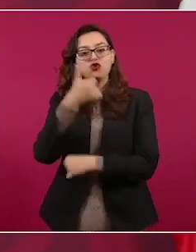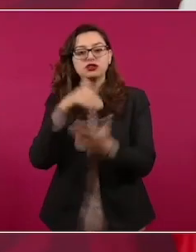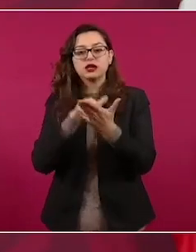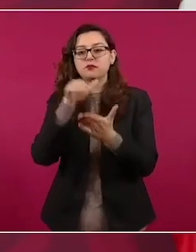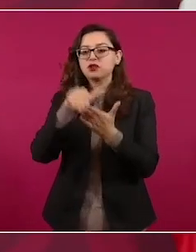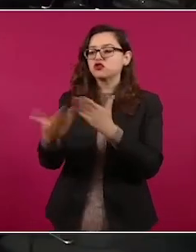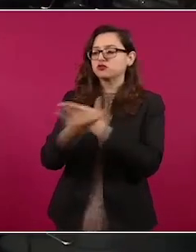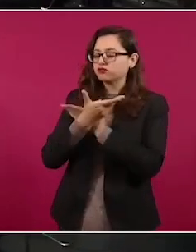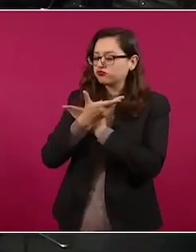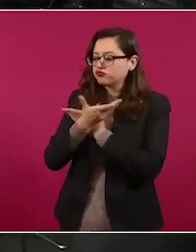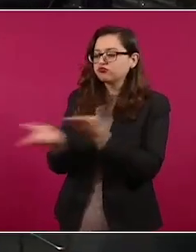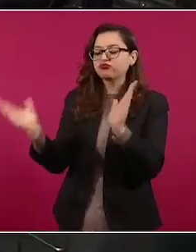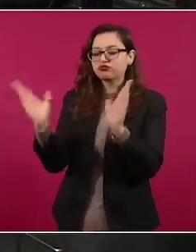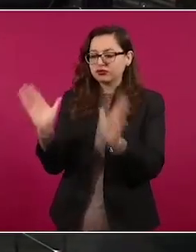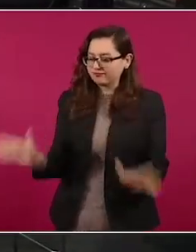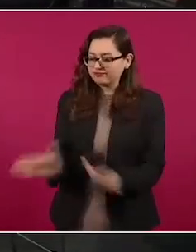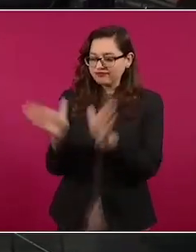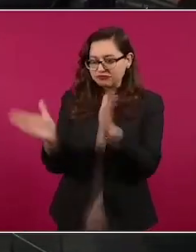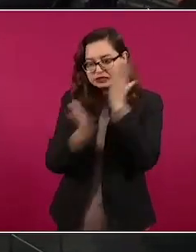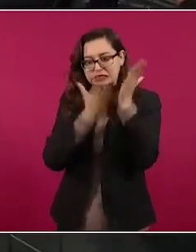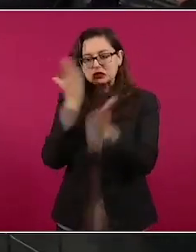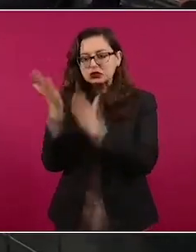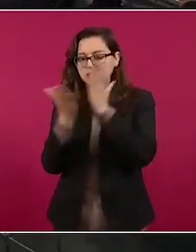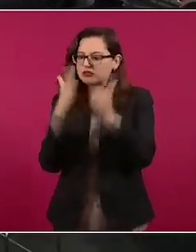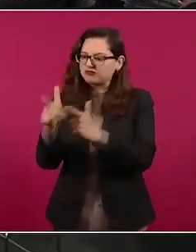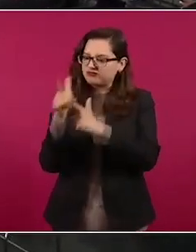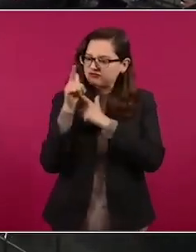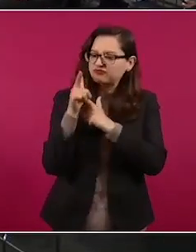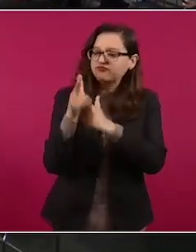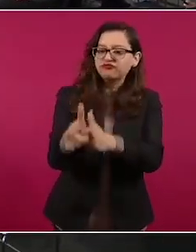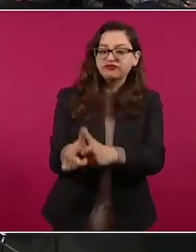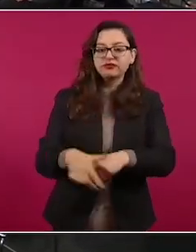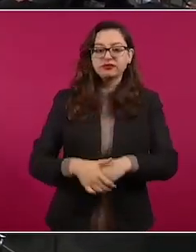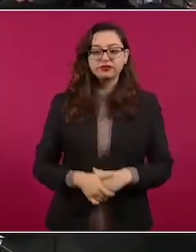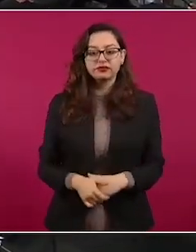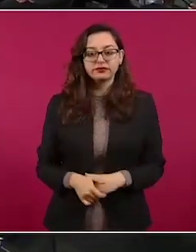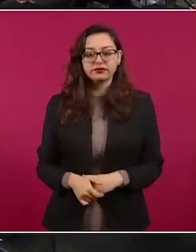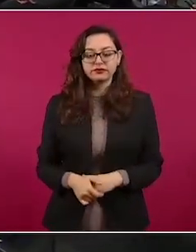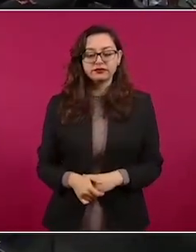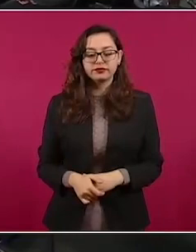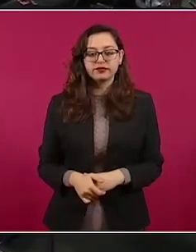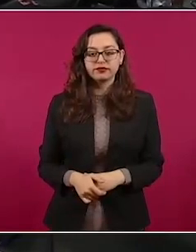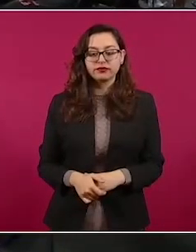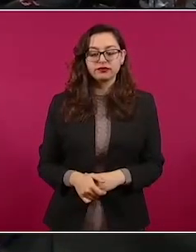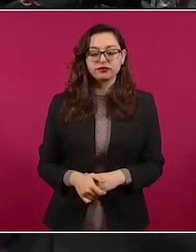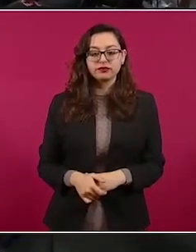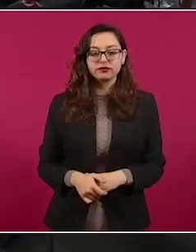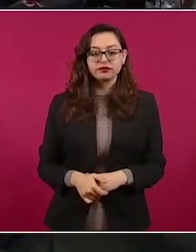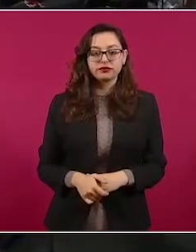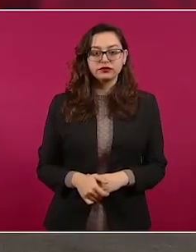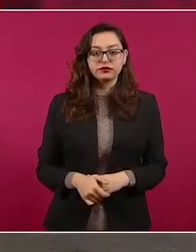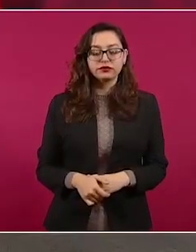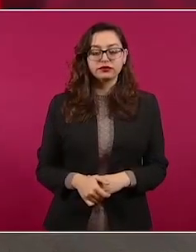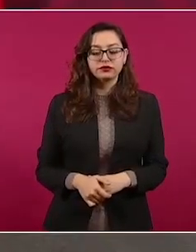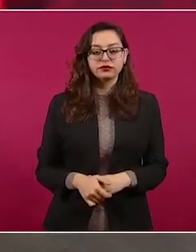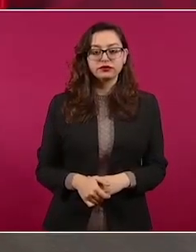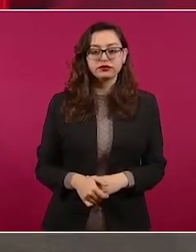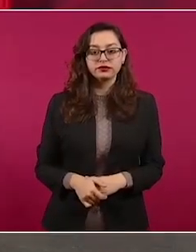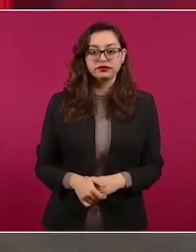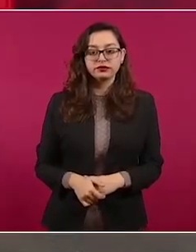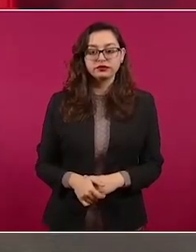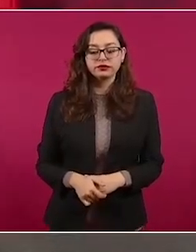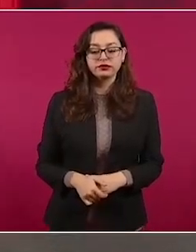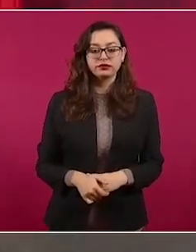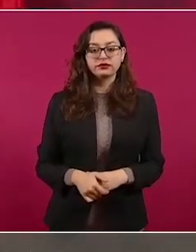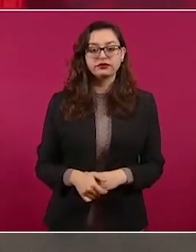La marcha es para decir que nos estamos ahorrando